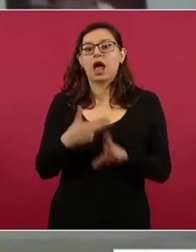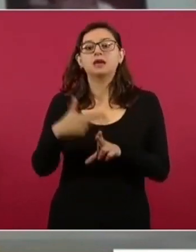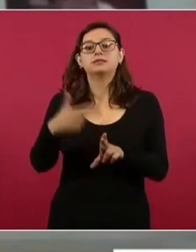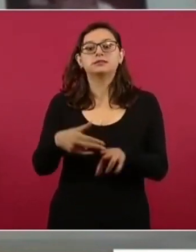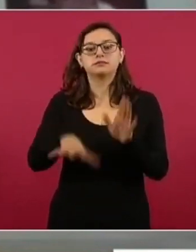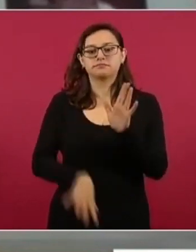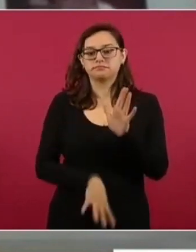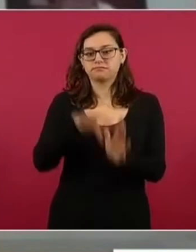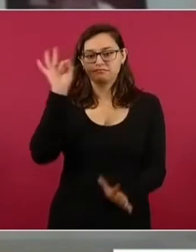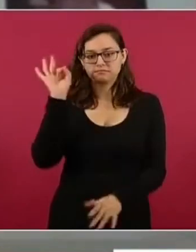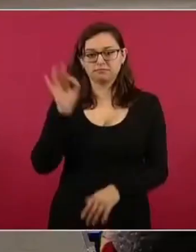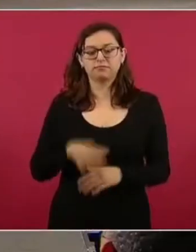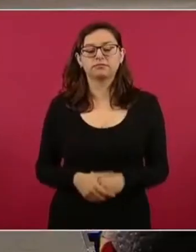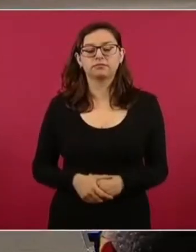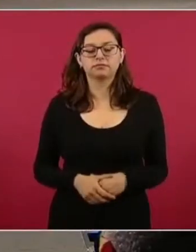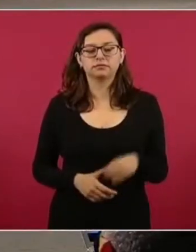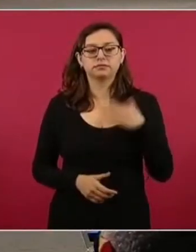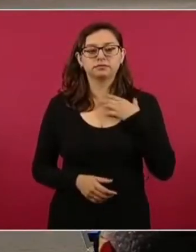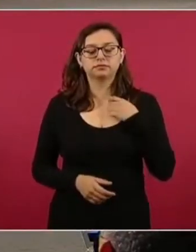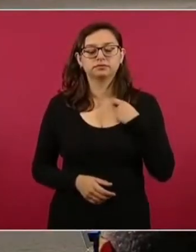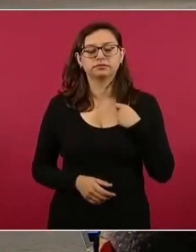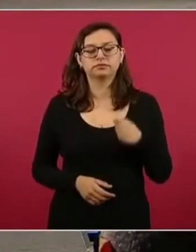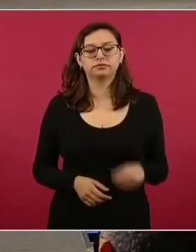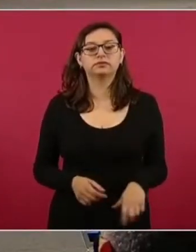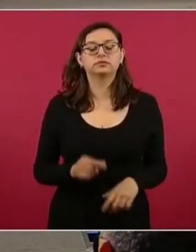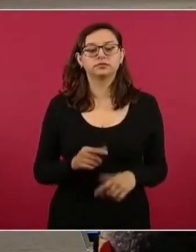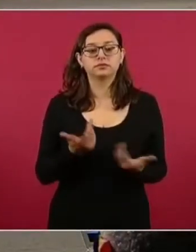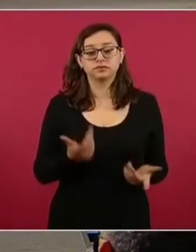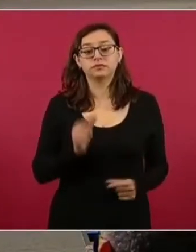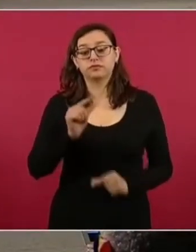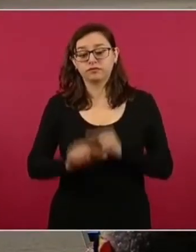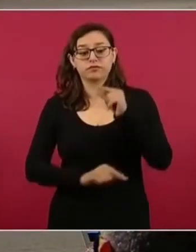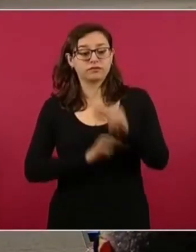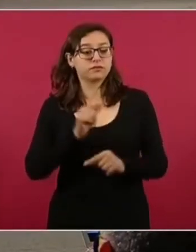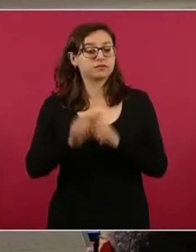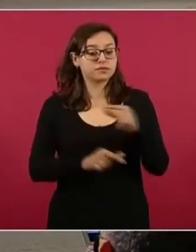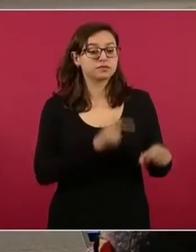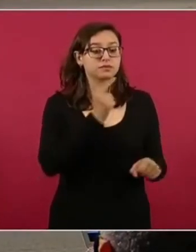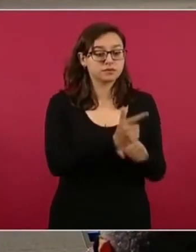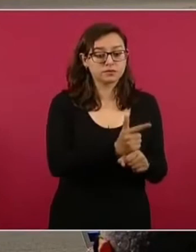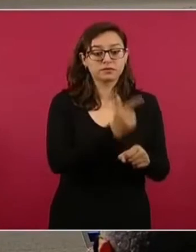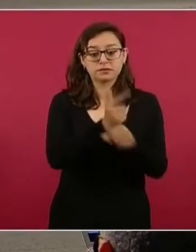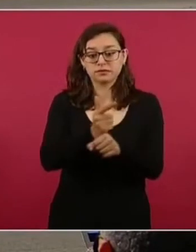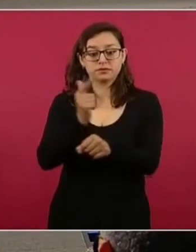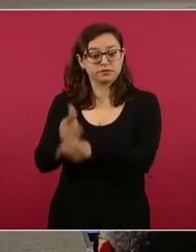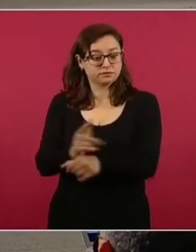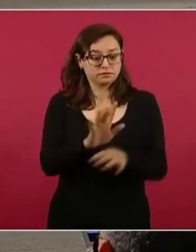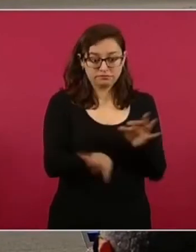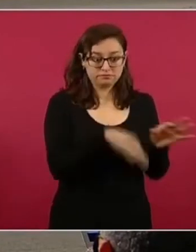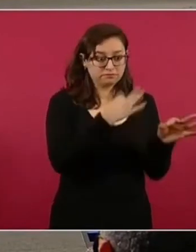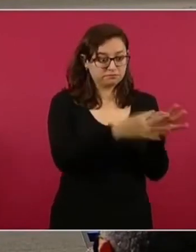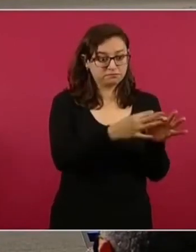binomios canófilos. Y conforme vayamos encontrando, si en un municipio terminamos, concentraremos